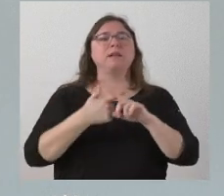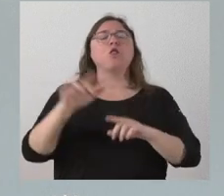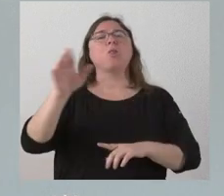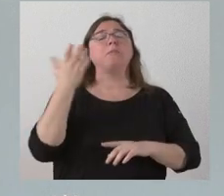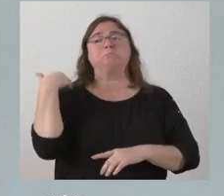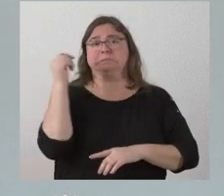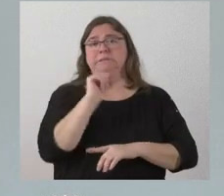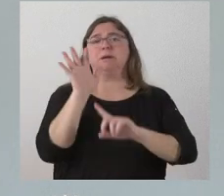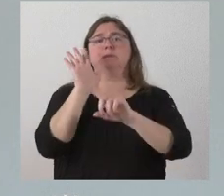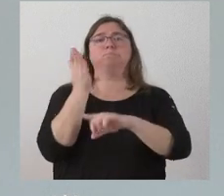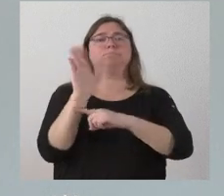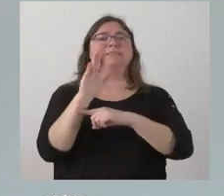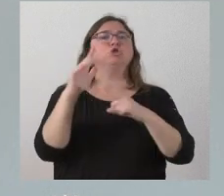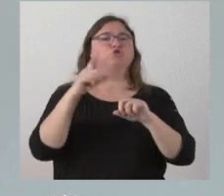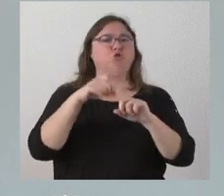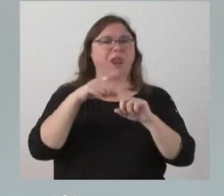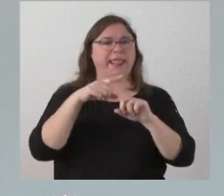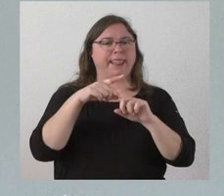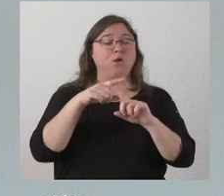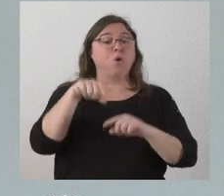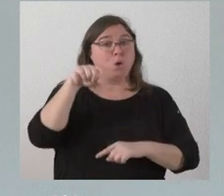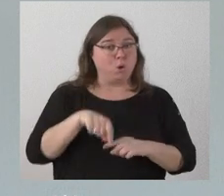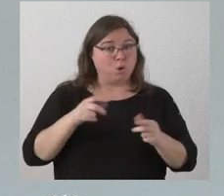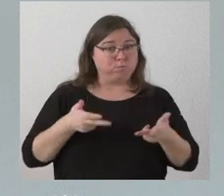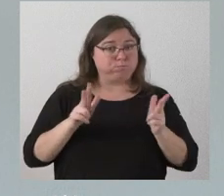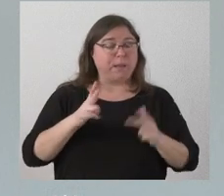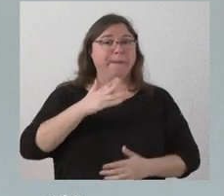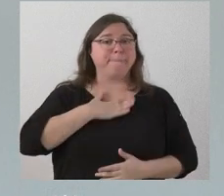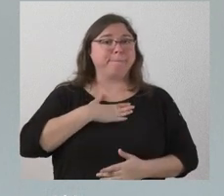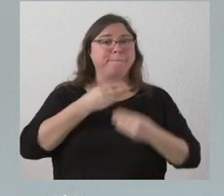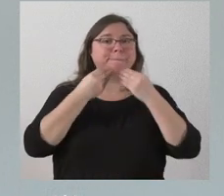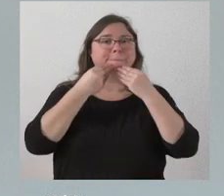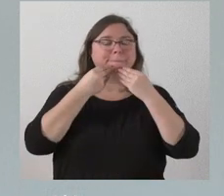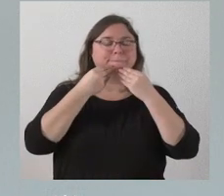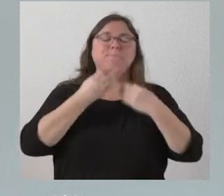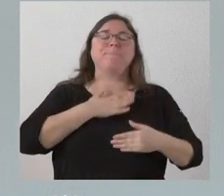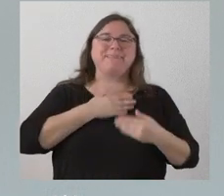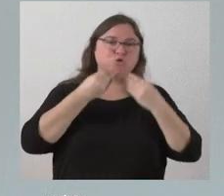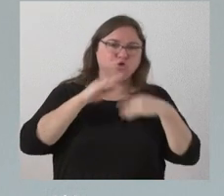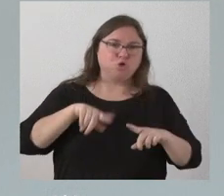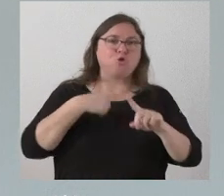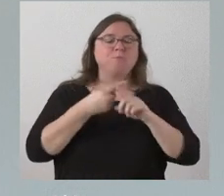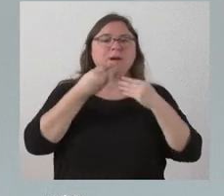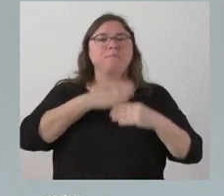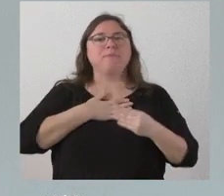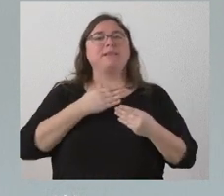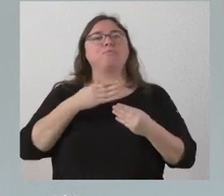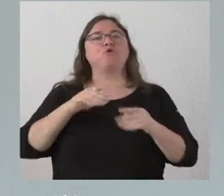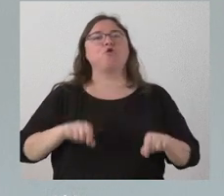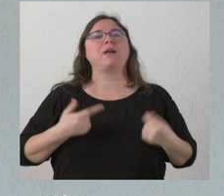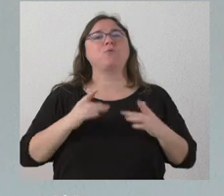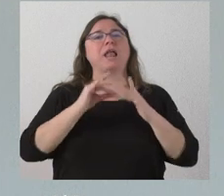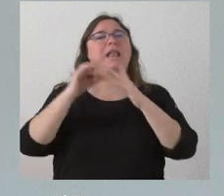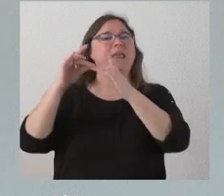esta misma semana, la que se autorizarán hoy, la de patrimonio natural y de patrimonio histórico serán lideradas por la